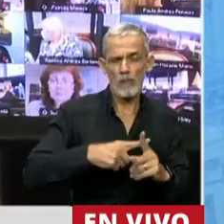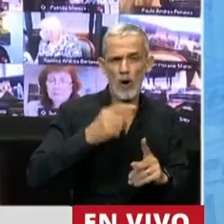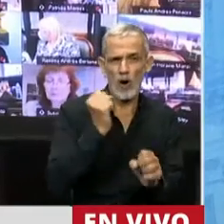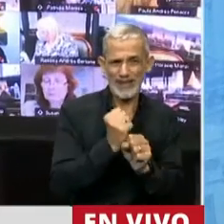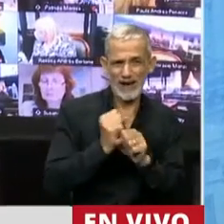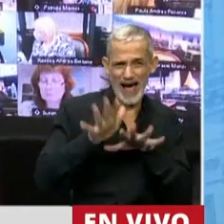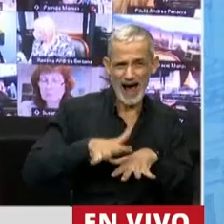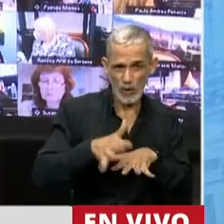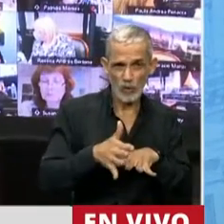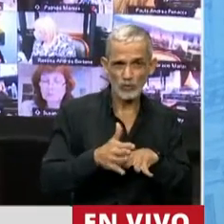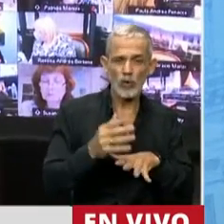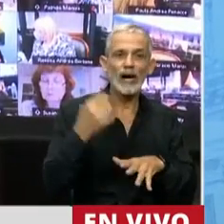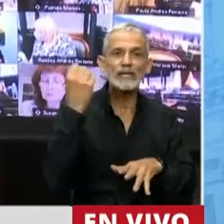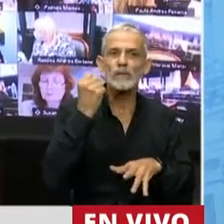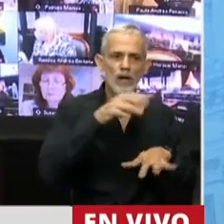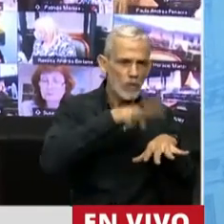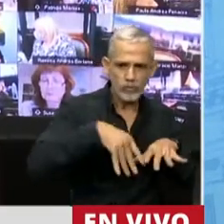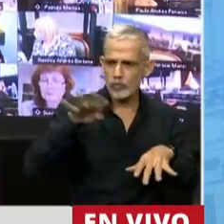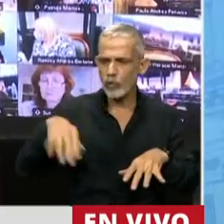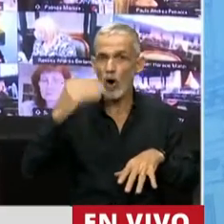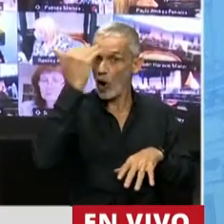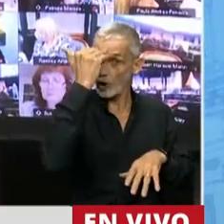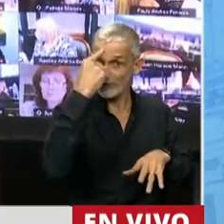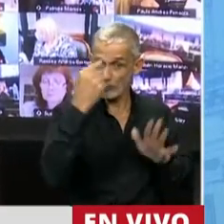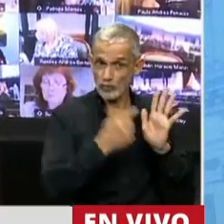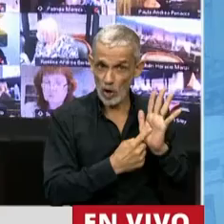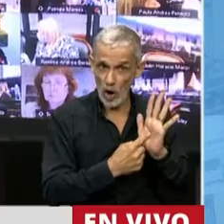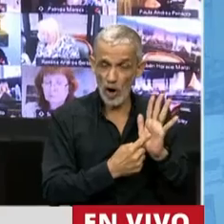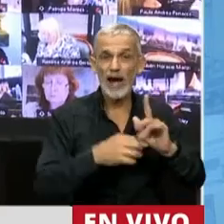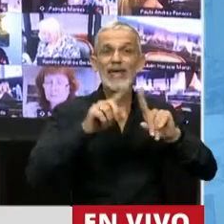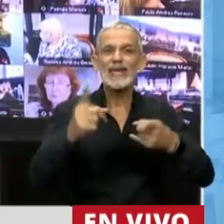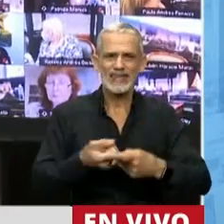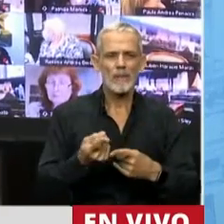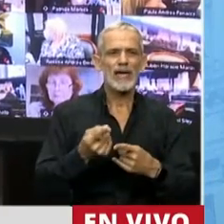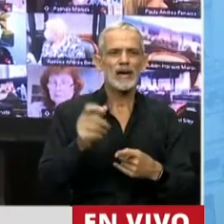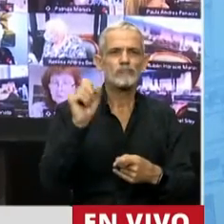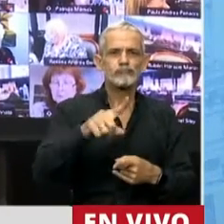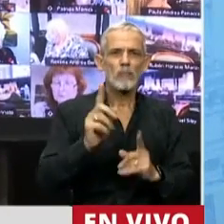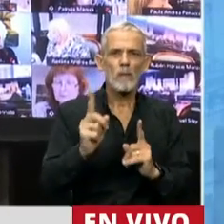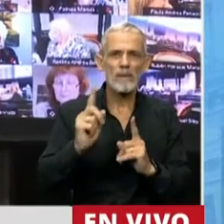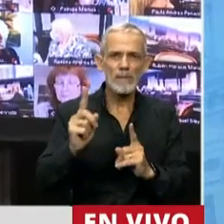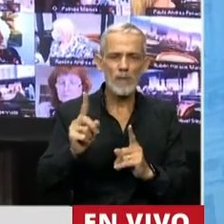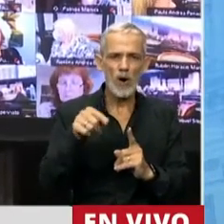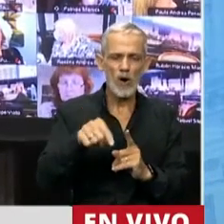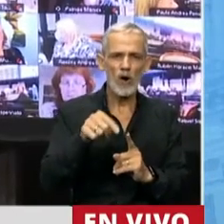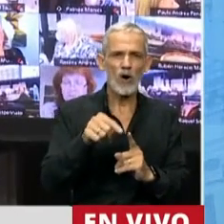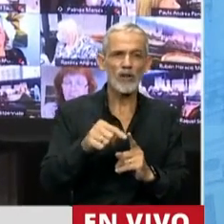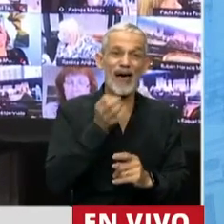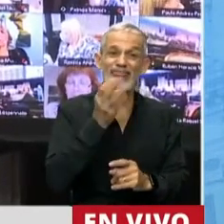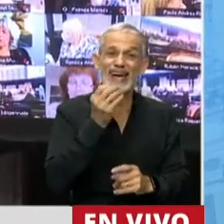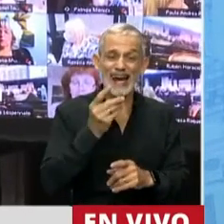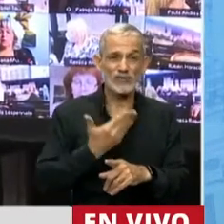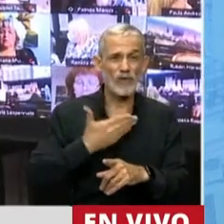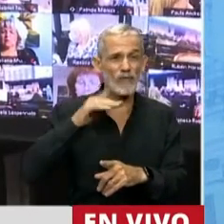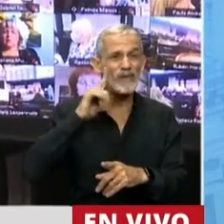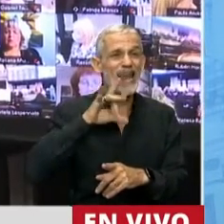central en los dos textos, en la Constitución y en la propia Declaración